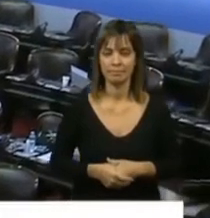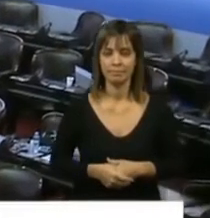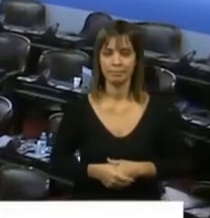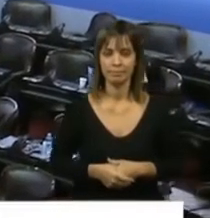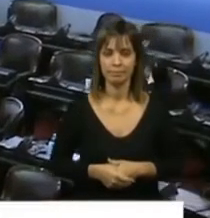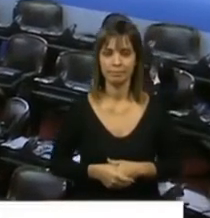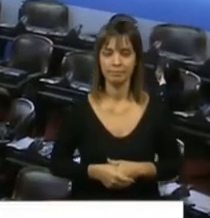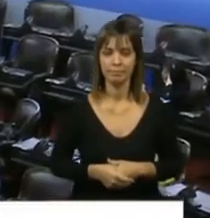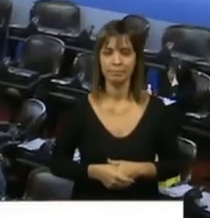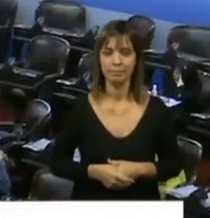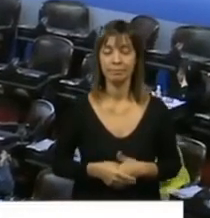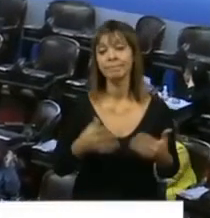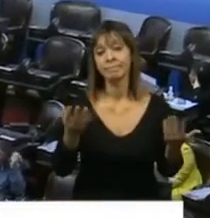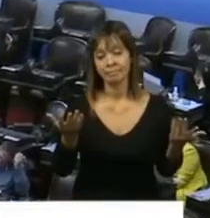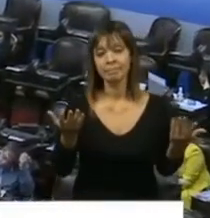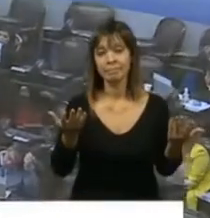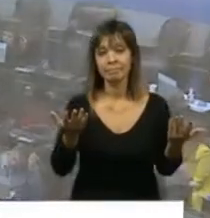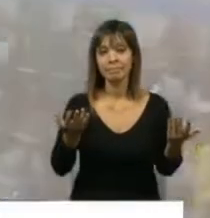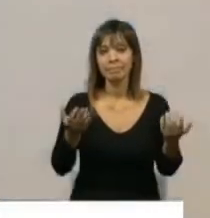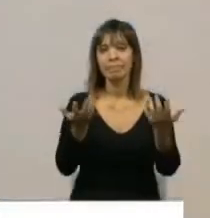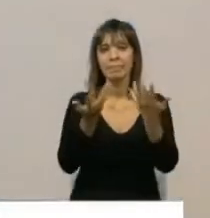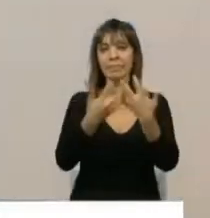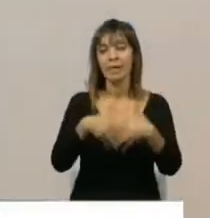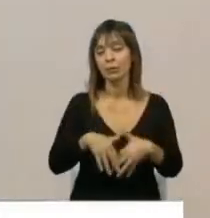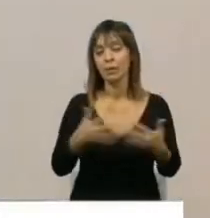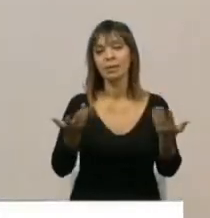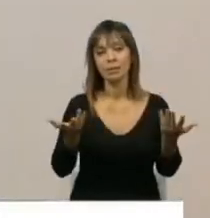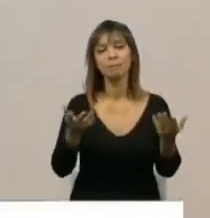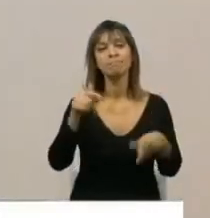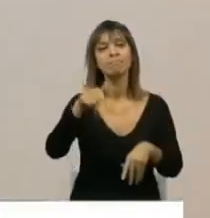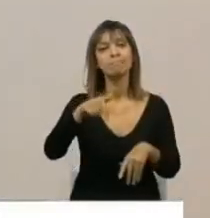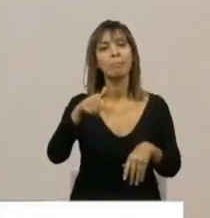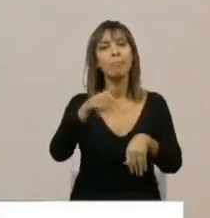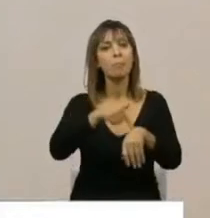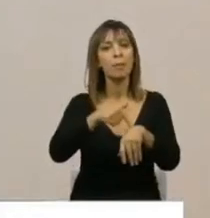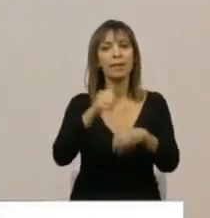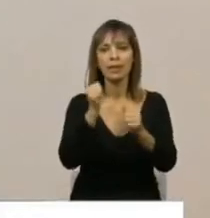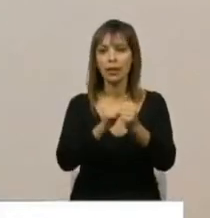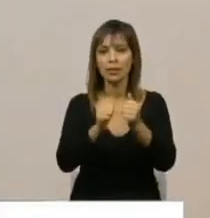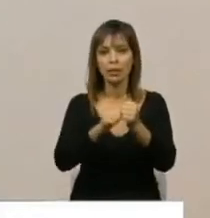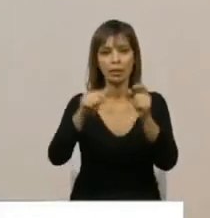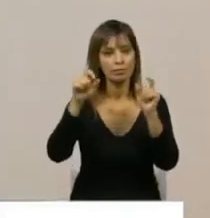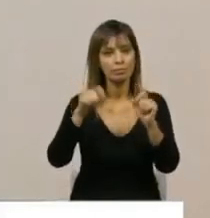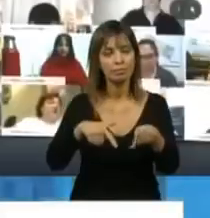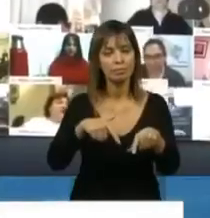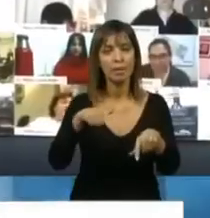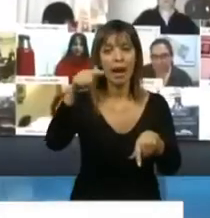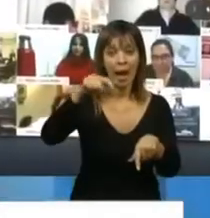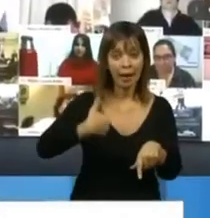Bueno, sin dudas estamos atravesando un momento histórico en la Argentina y en el mundo.